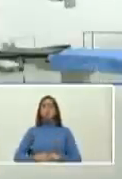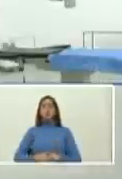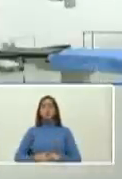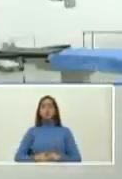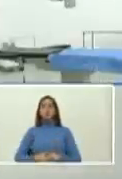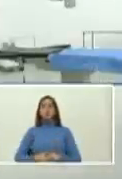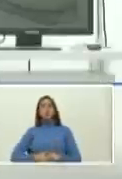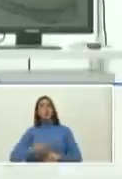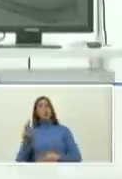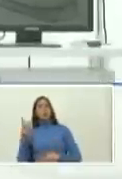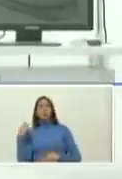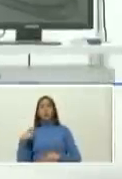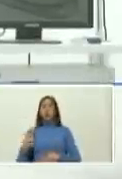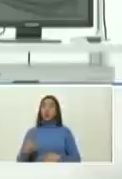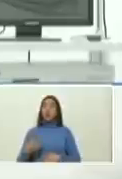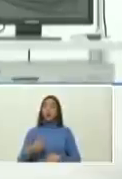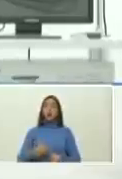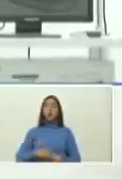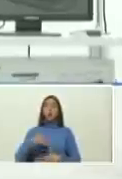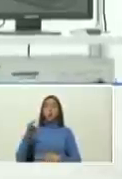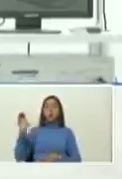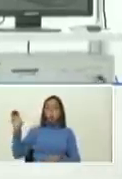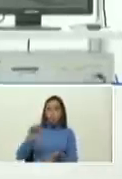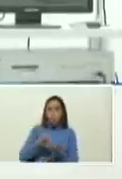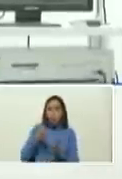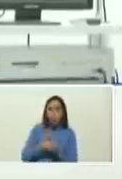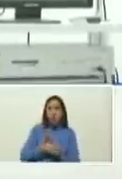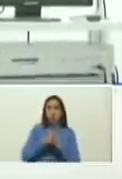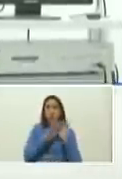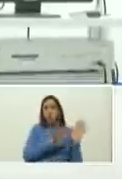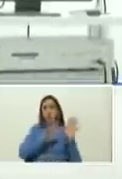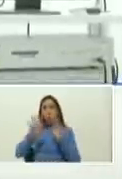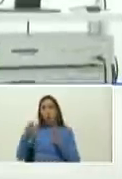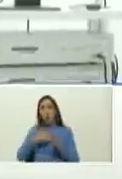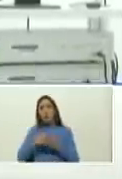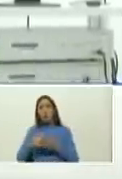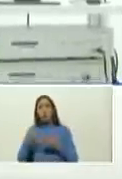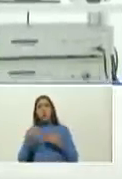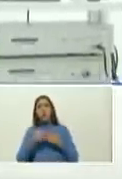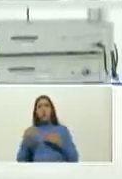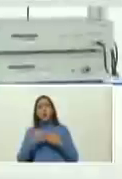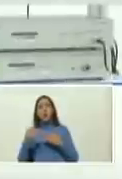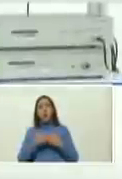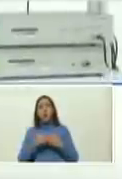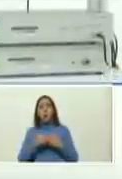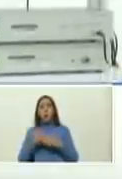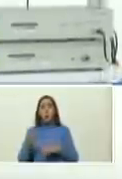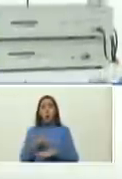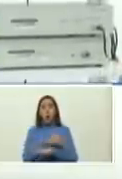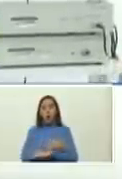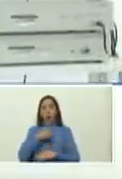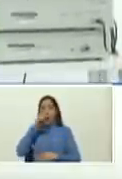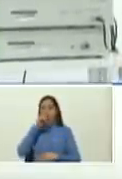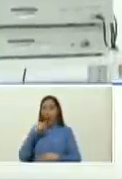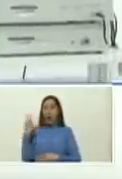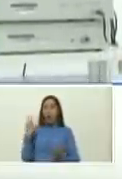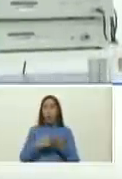Venezuela tenía ingresos por 56 mil millones de dólares en el año 2015